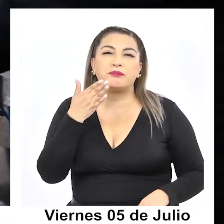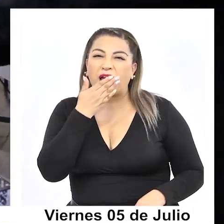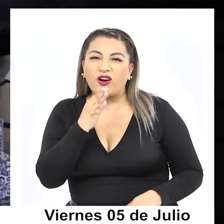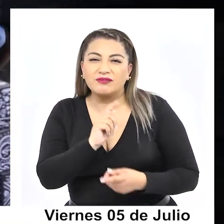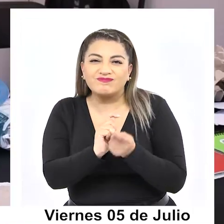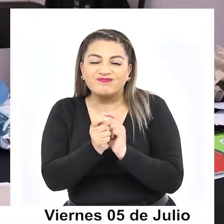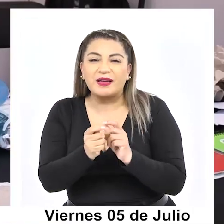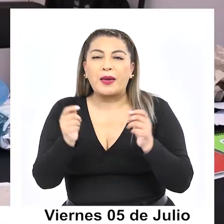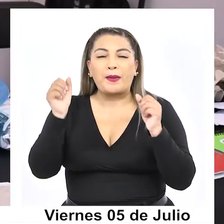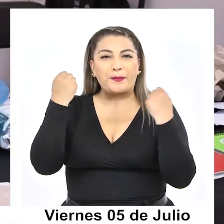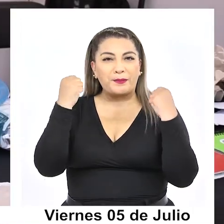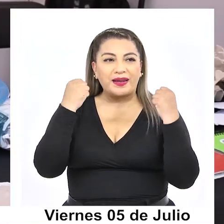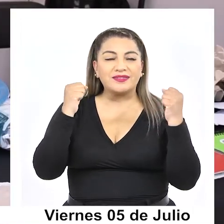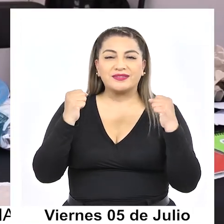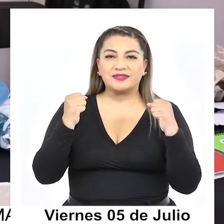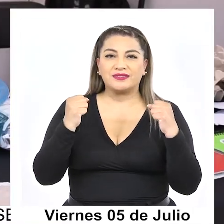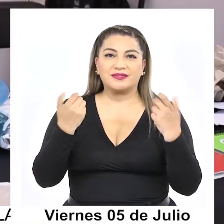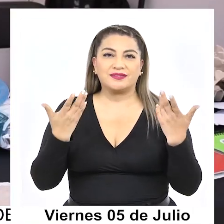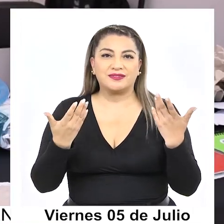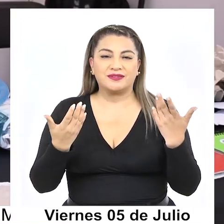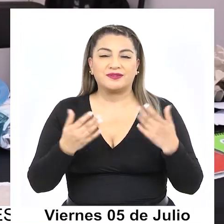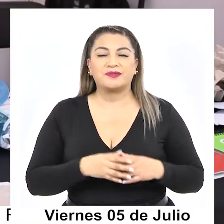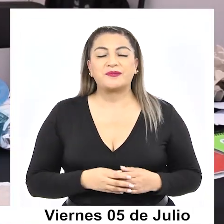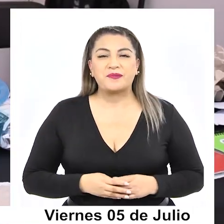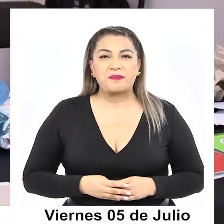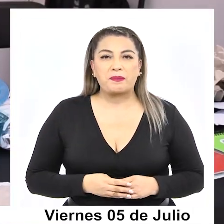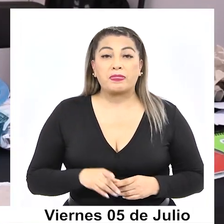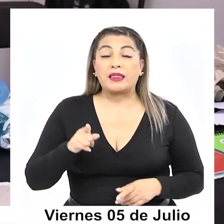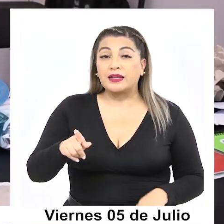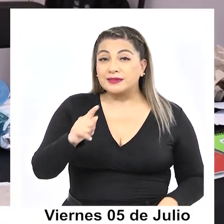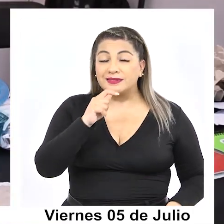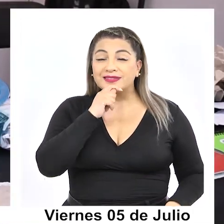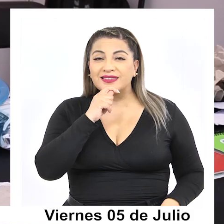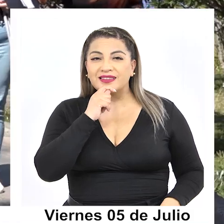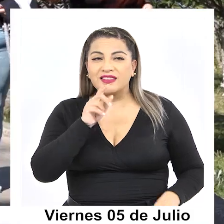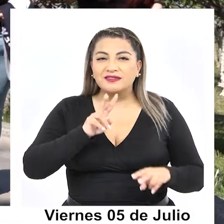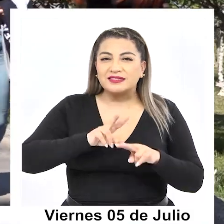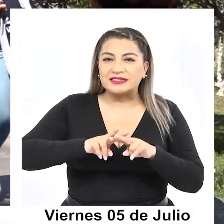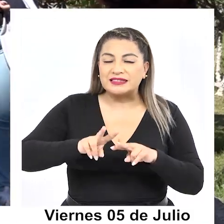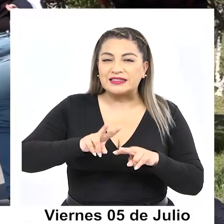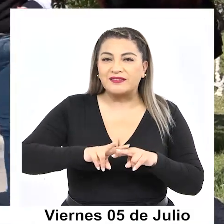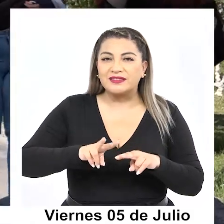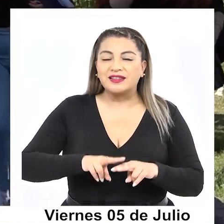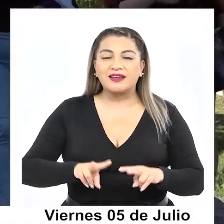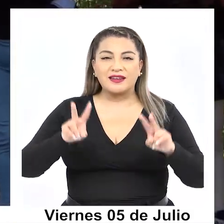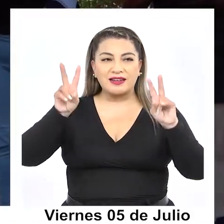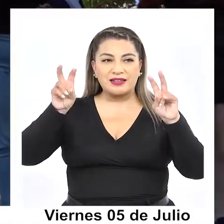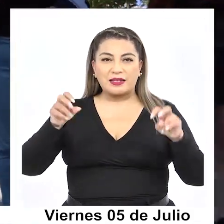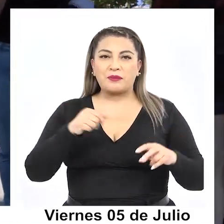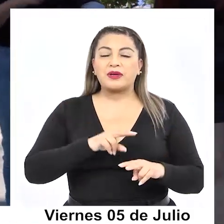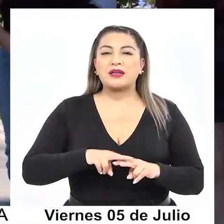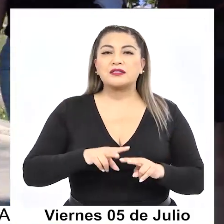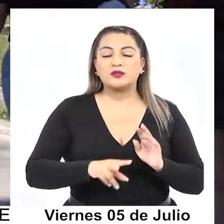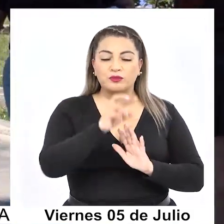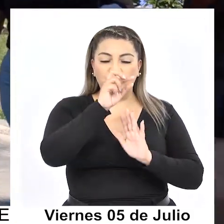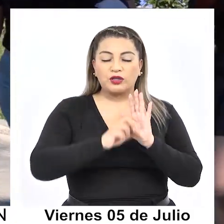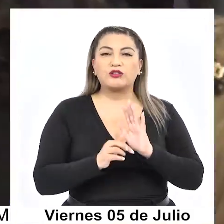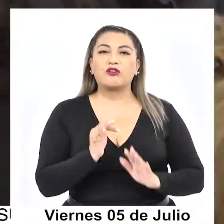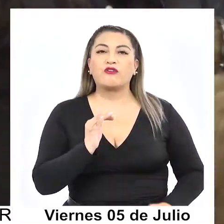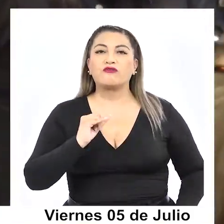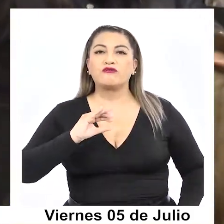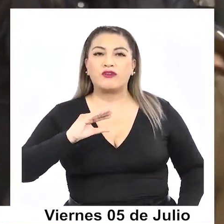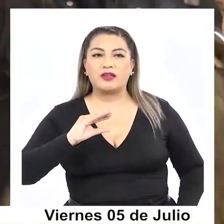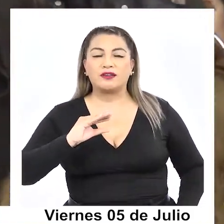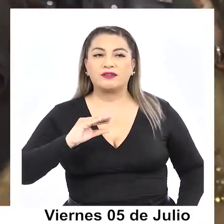viene de fábrica, porque a le gusta hacer algo que funcione. Estos talleres se realizarán en el marco de la ejecución del proyecto FIC